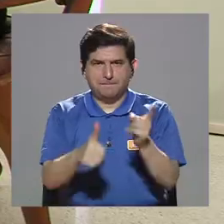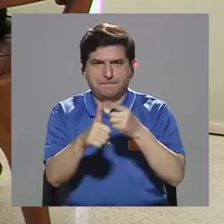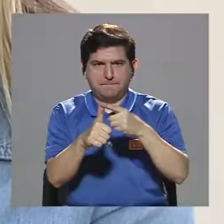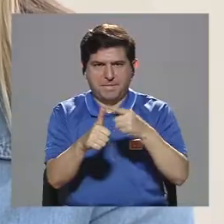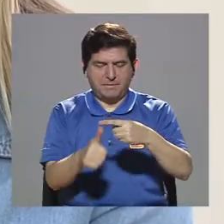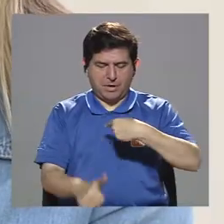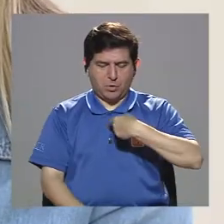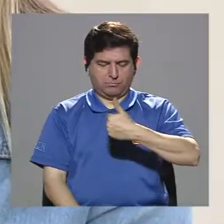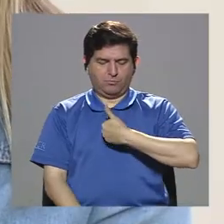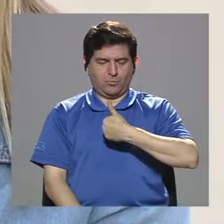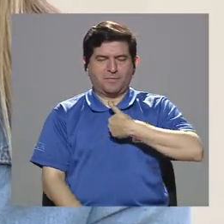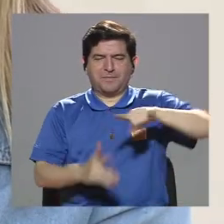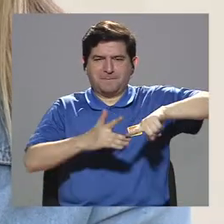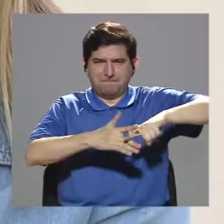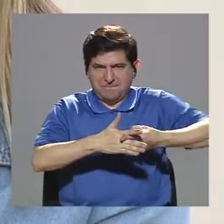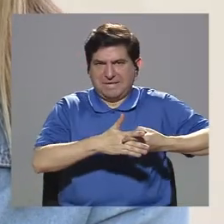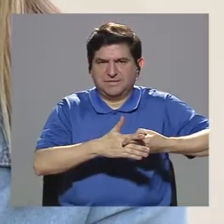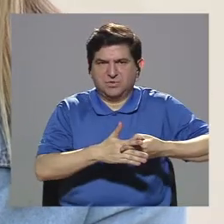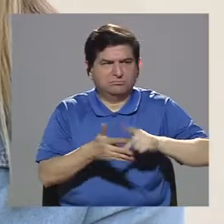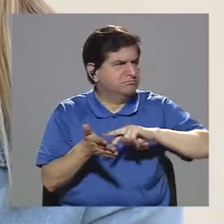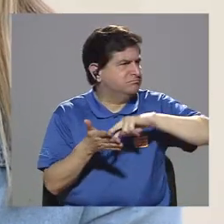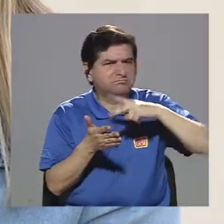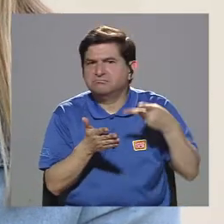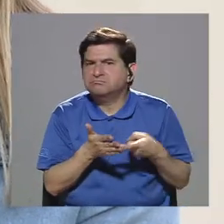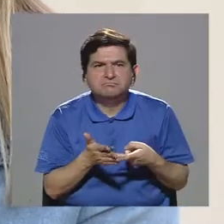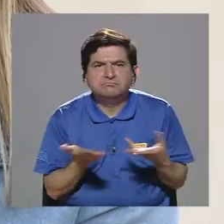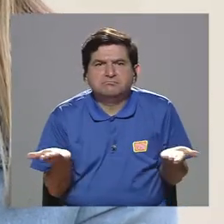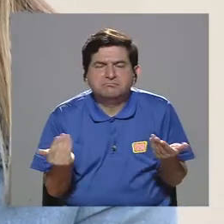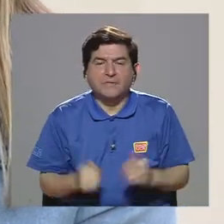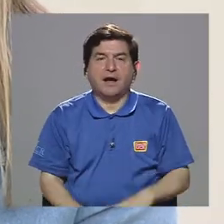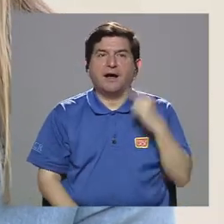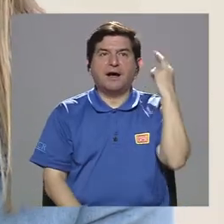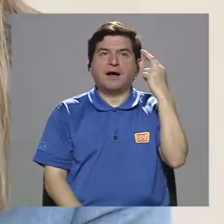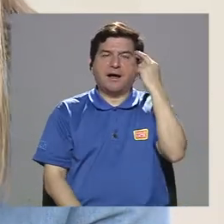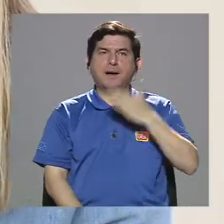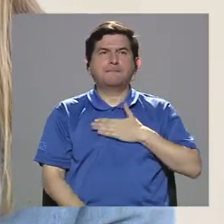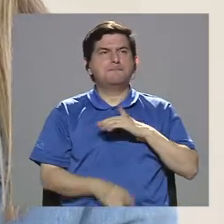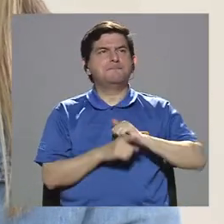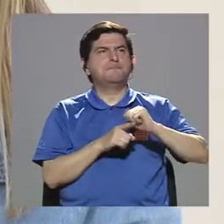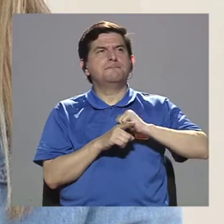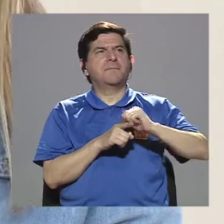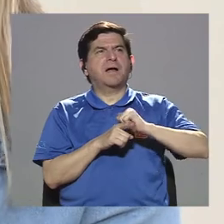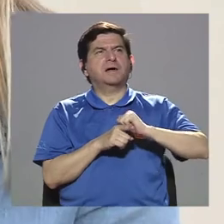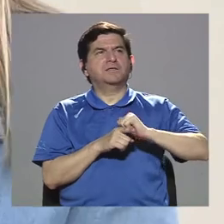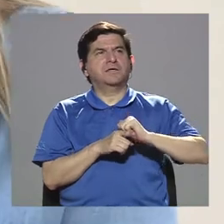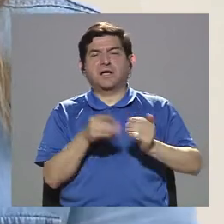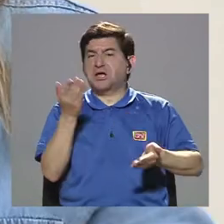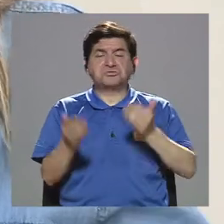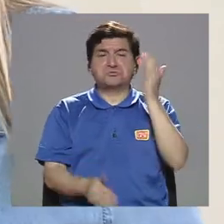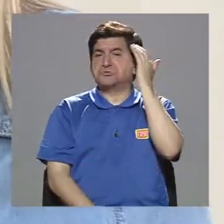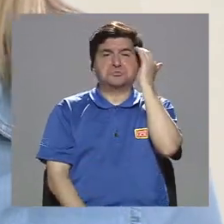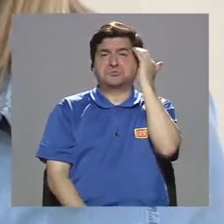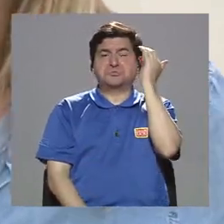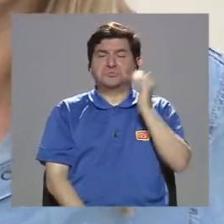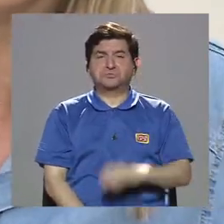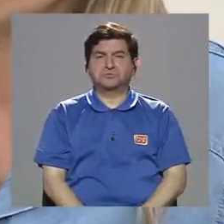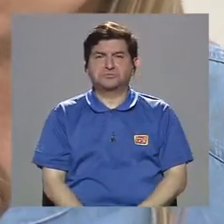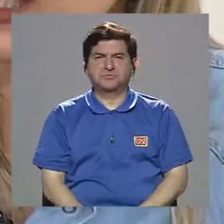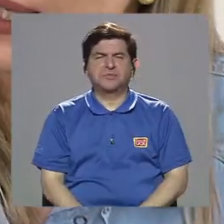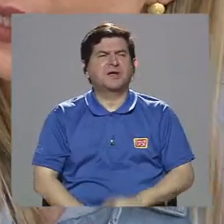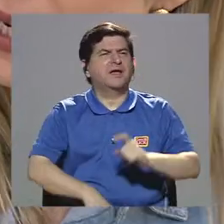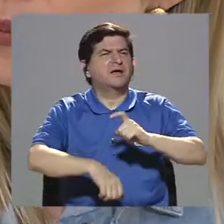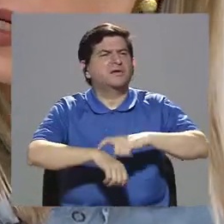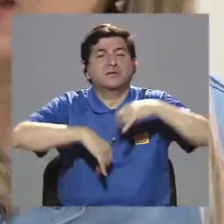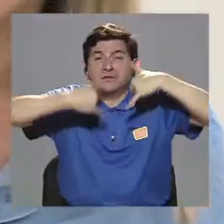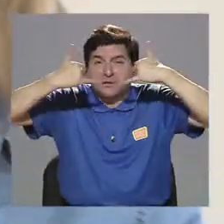misma y empezar con una misma es empezar a reflexionar sobre mis prácticas que incluso son inconscientes. En una época que estamos